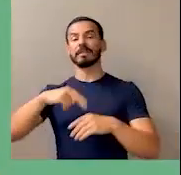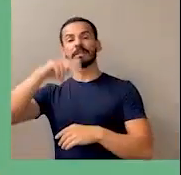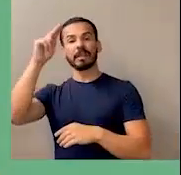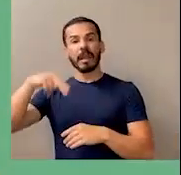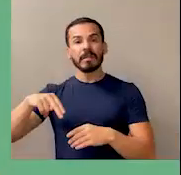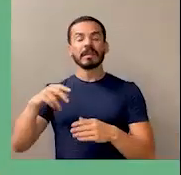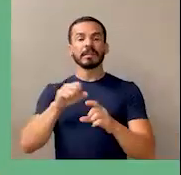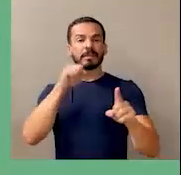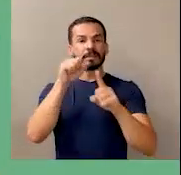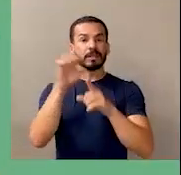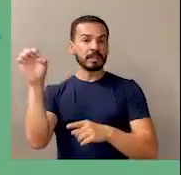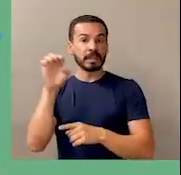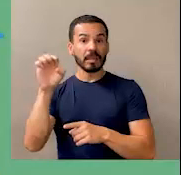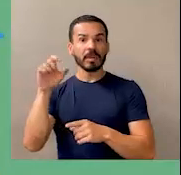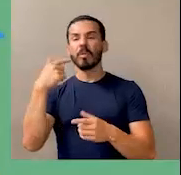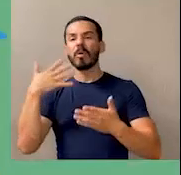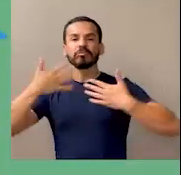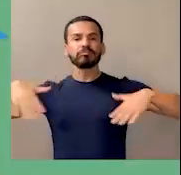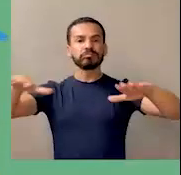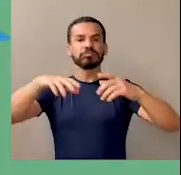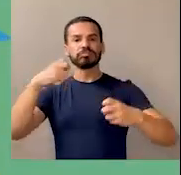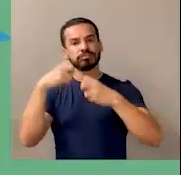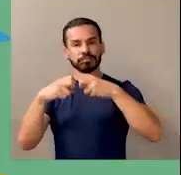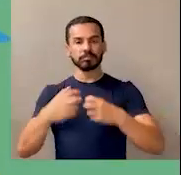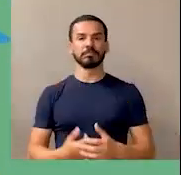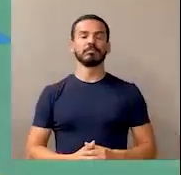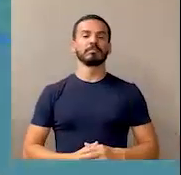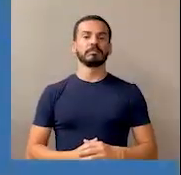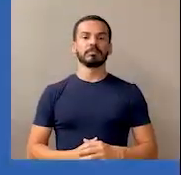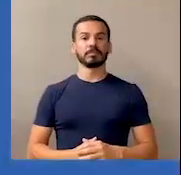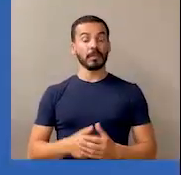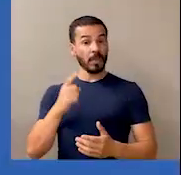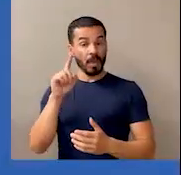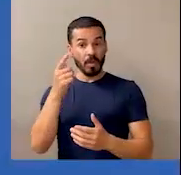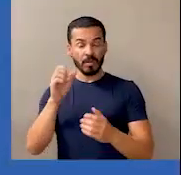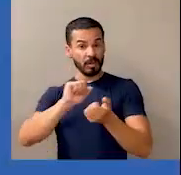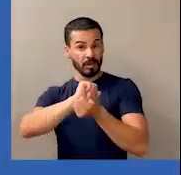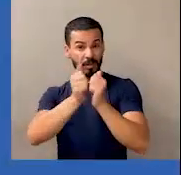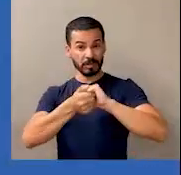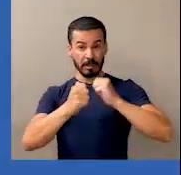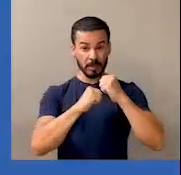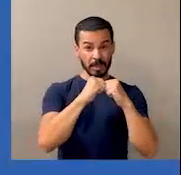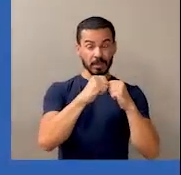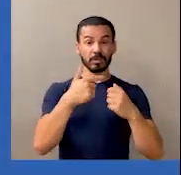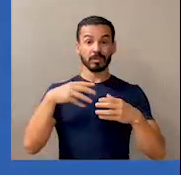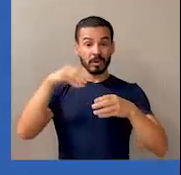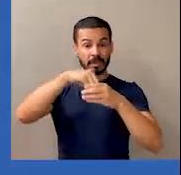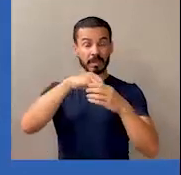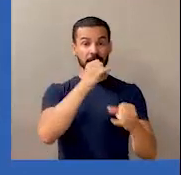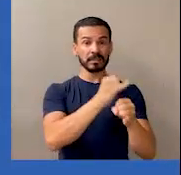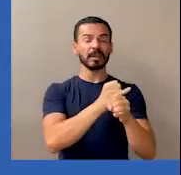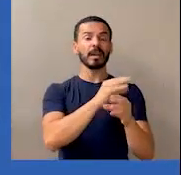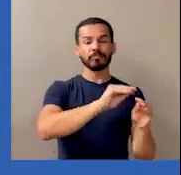Navidad y situaciones de emergencia por fenómenos naturales. Uno de los cambios estructurales que sufrió la